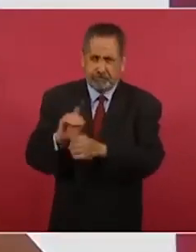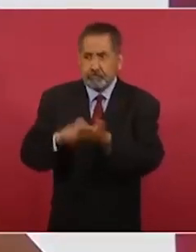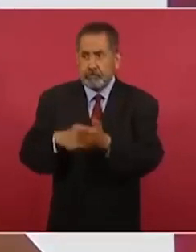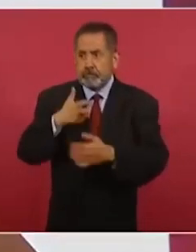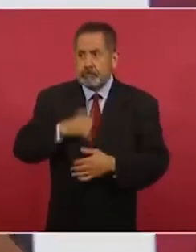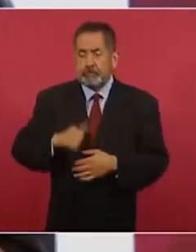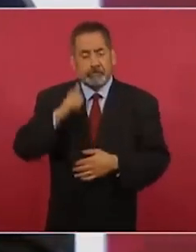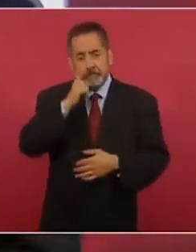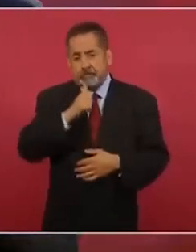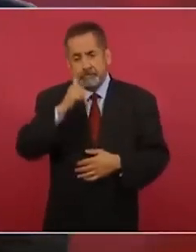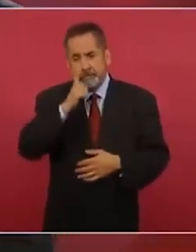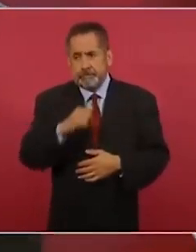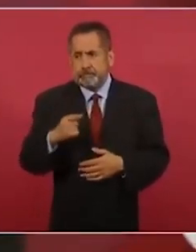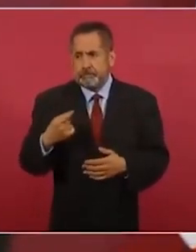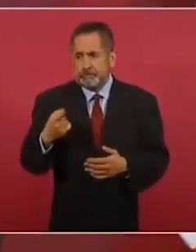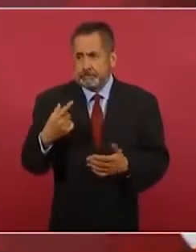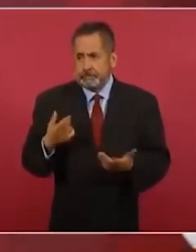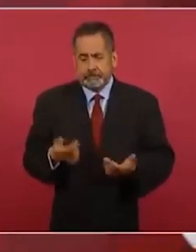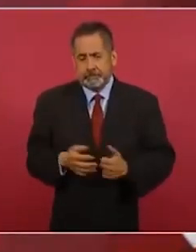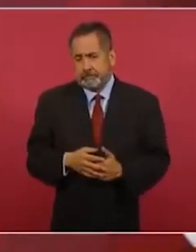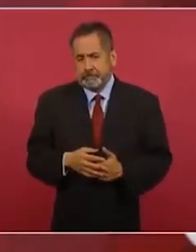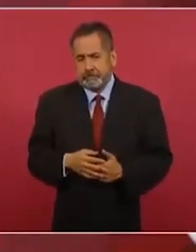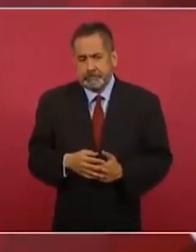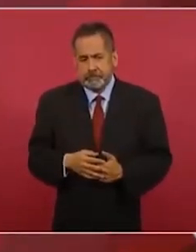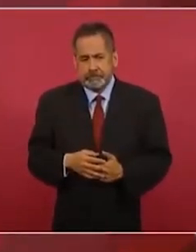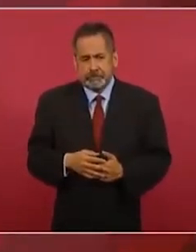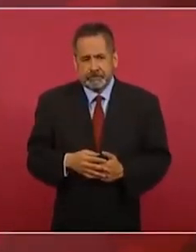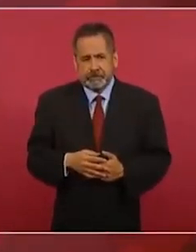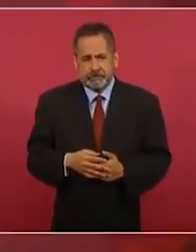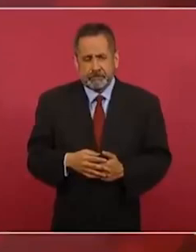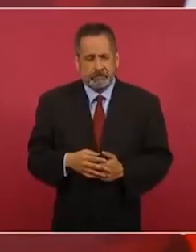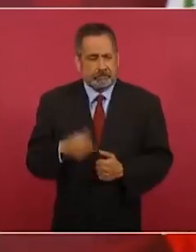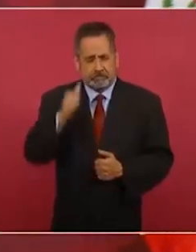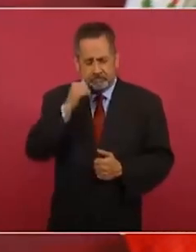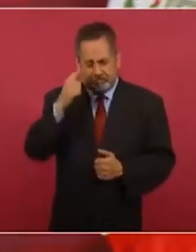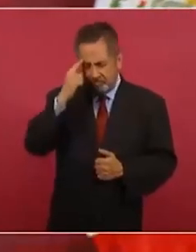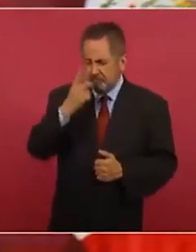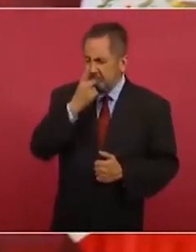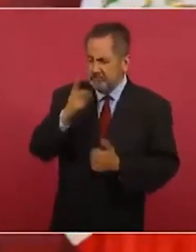caracterizado por ser consecuente.